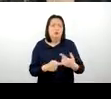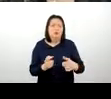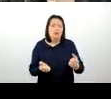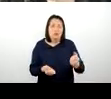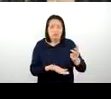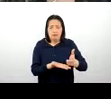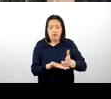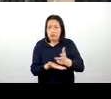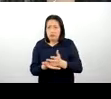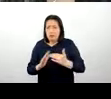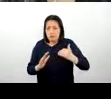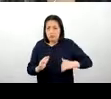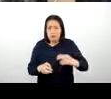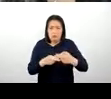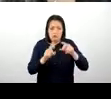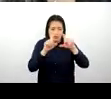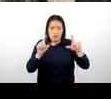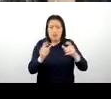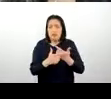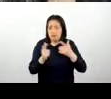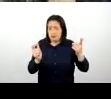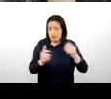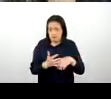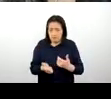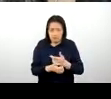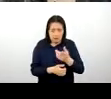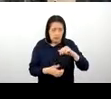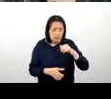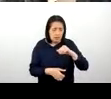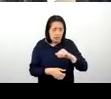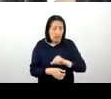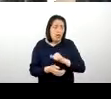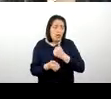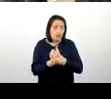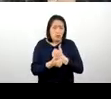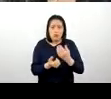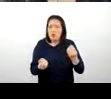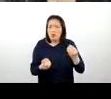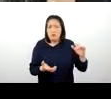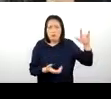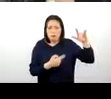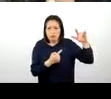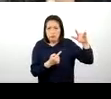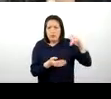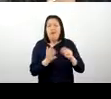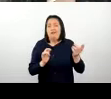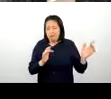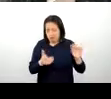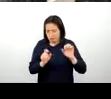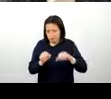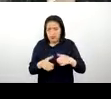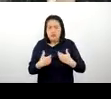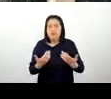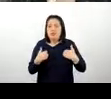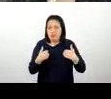Libertadores de América, en la región de Ayacucho. Vía aérea tenemos la conectividad con lo que viene a ser el